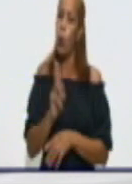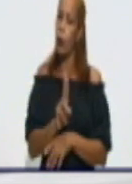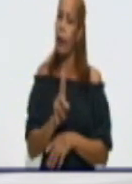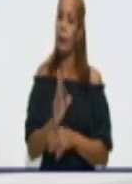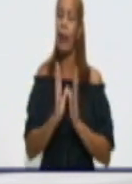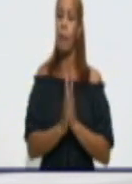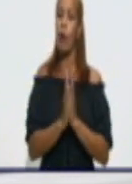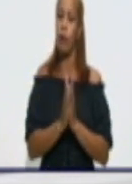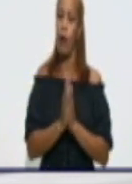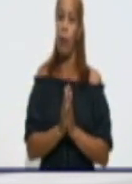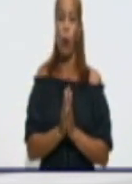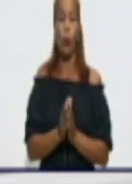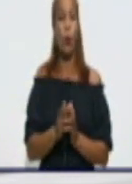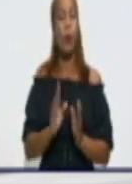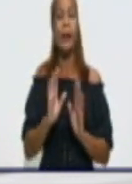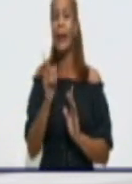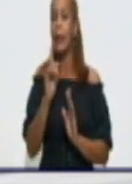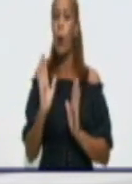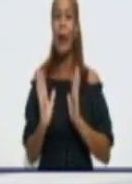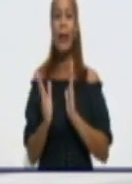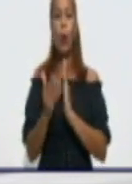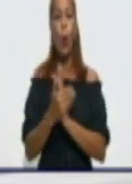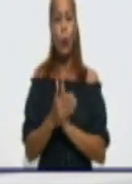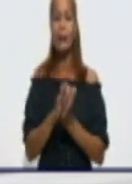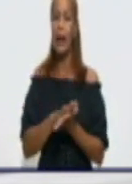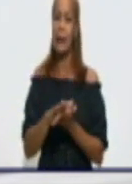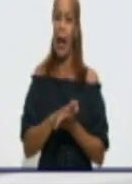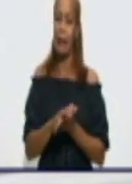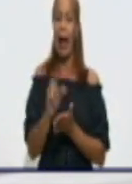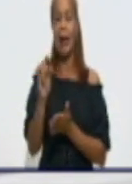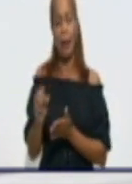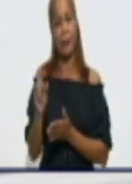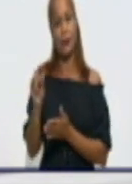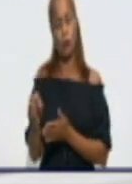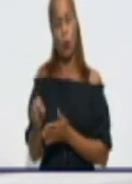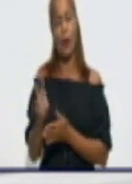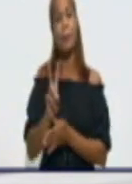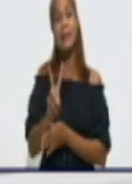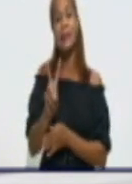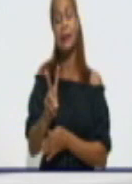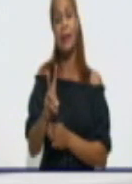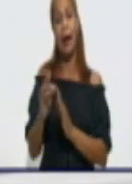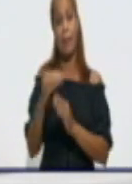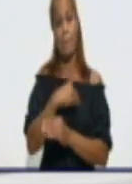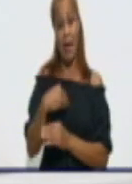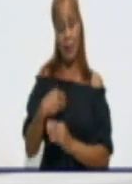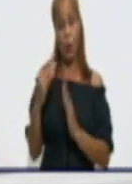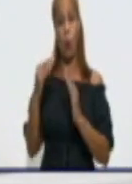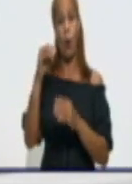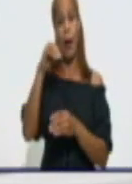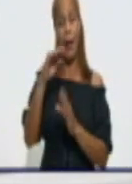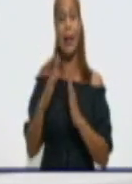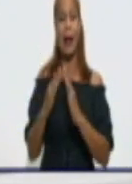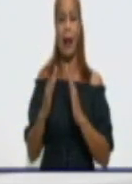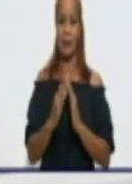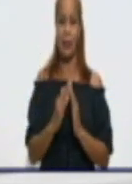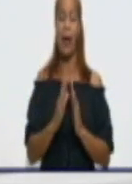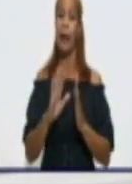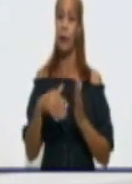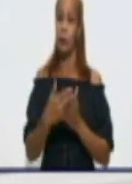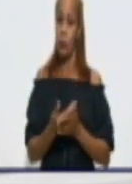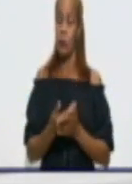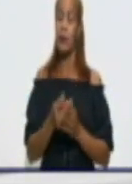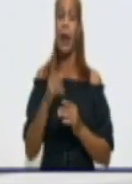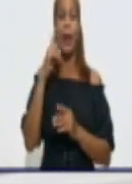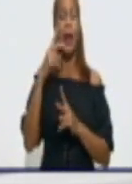familia, que no le oculten nada al pesquisador. Es importante hoy que la pesquisa se haga con la mayor calidad y profundidad posible,